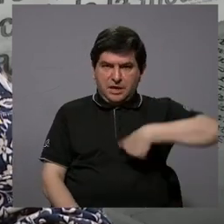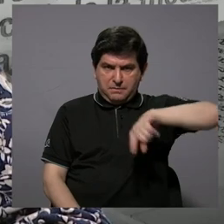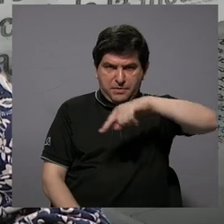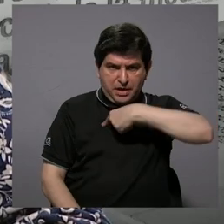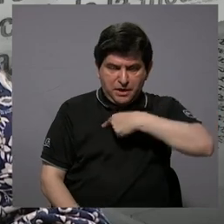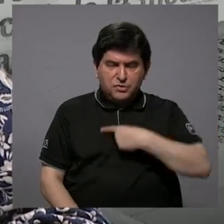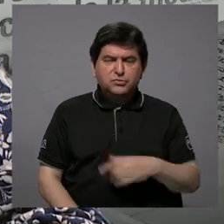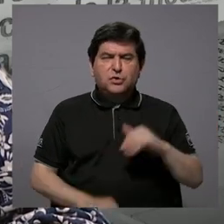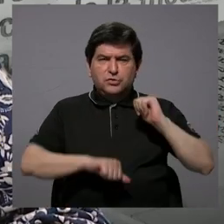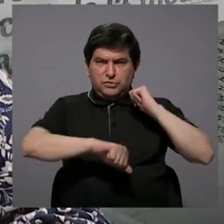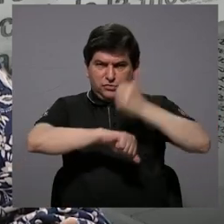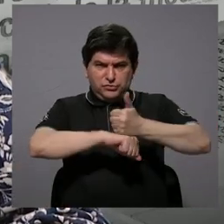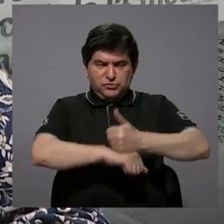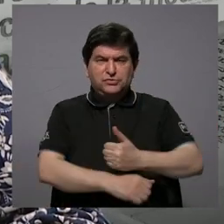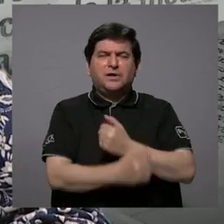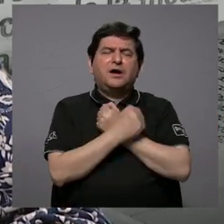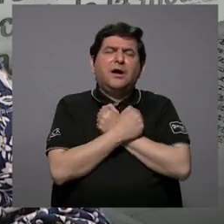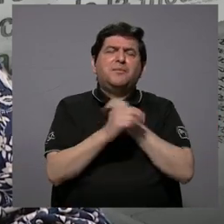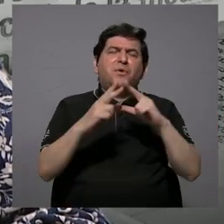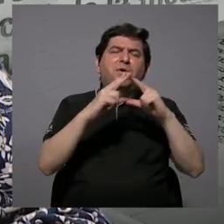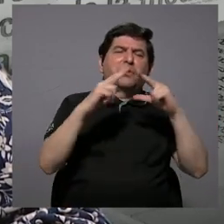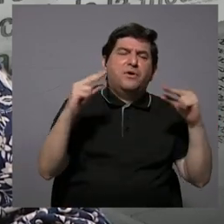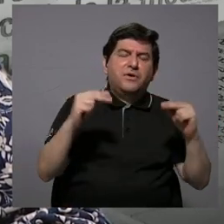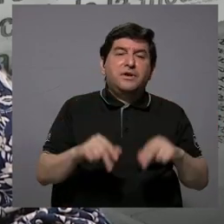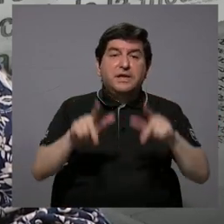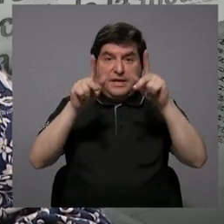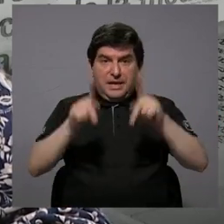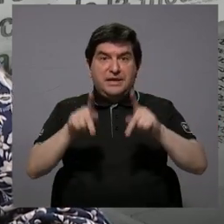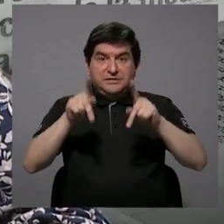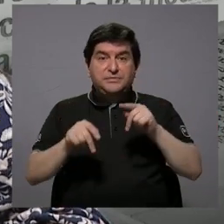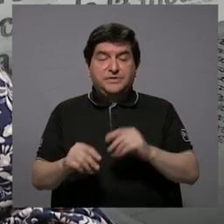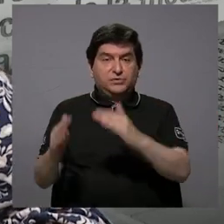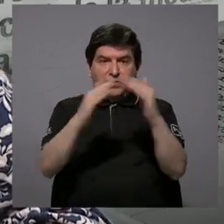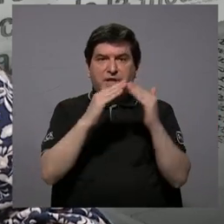nosotros un amor hacia Nicaragua y los nicaragüenses.